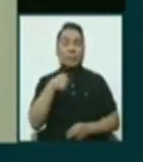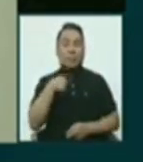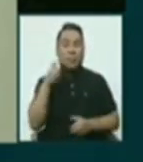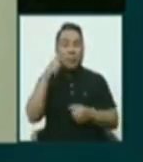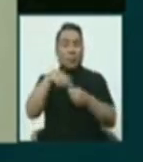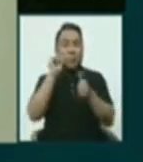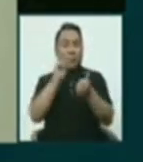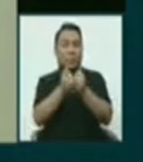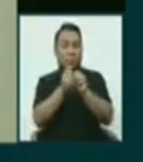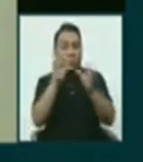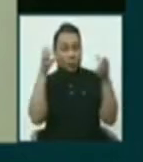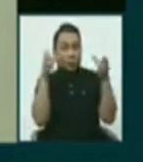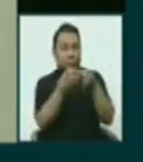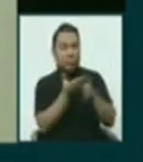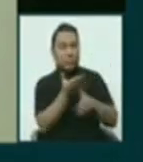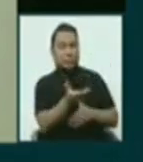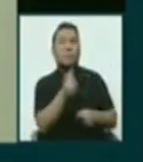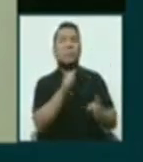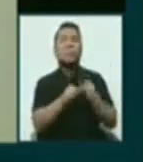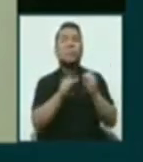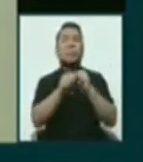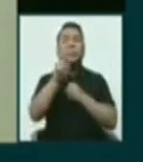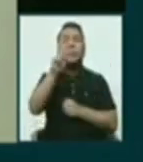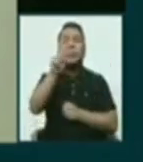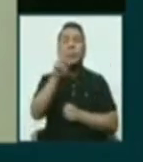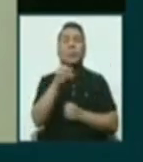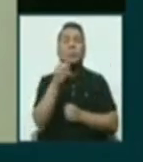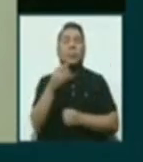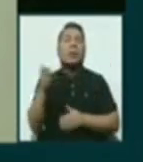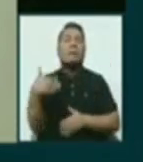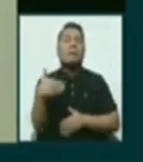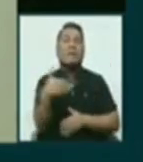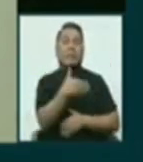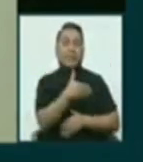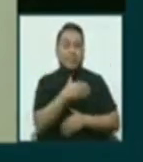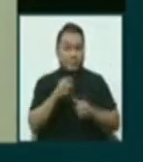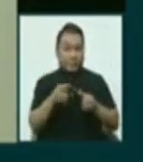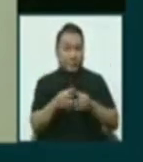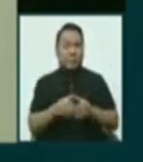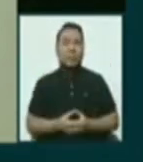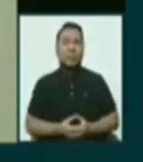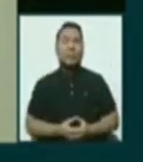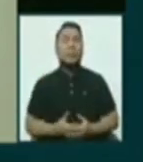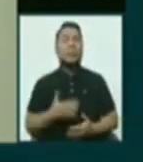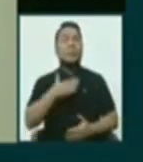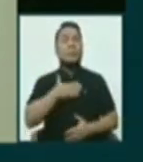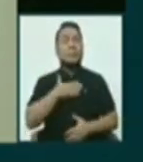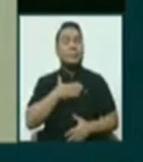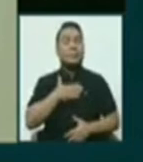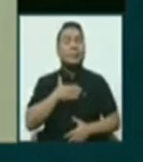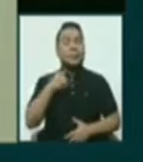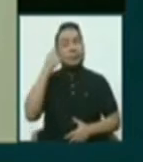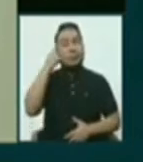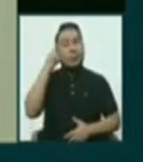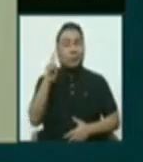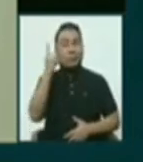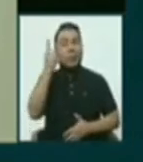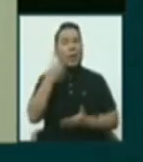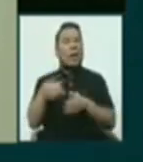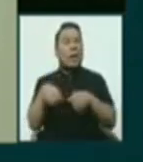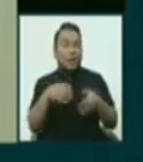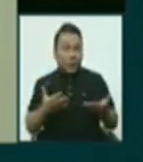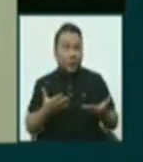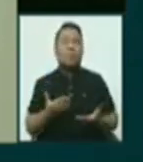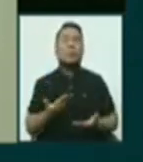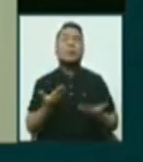Congreso de la República con el número uno por el FREPAP. Entonces, mi propuesta en esta oportunidad o nuestra